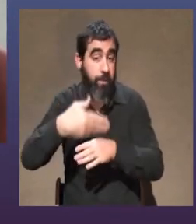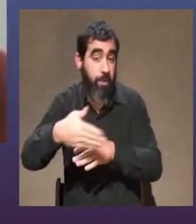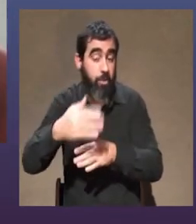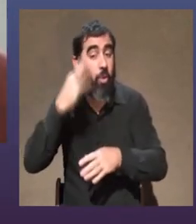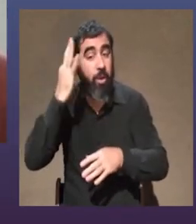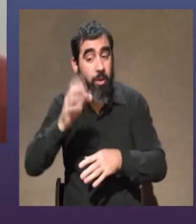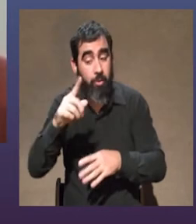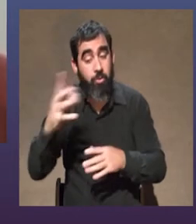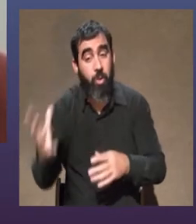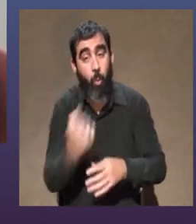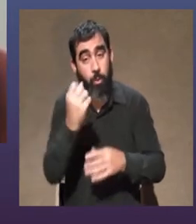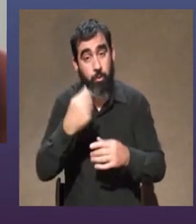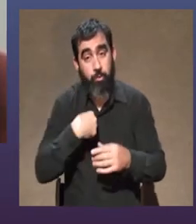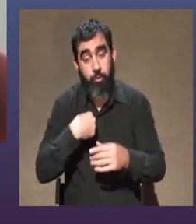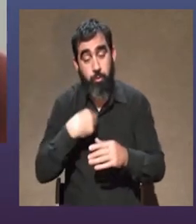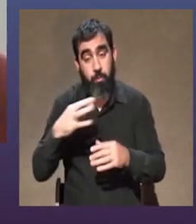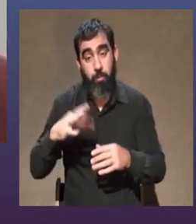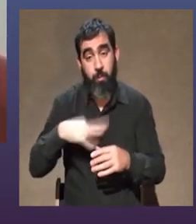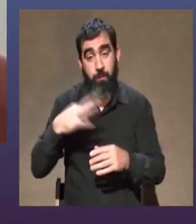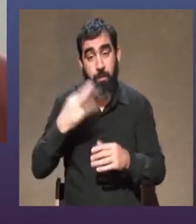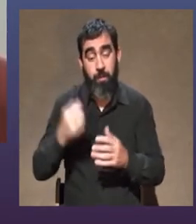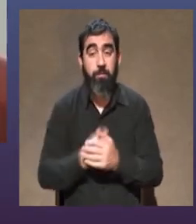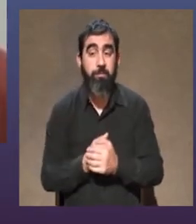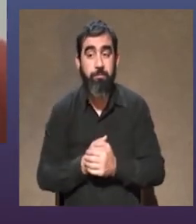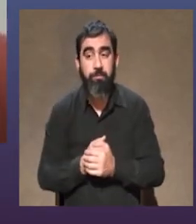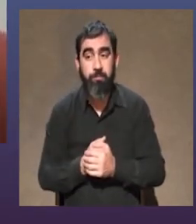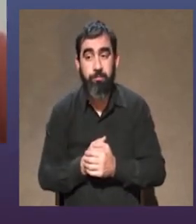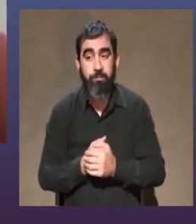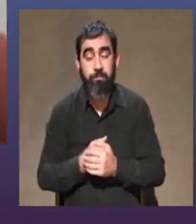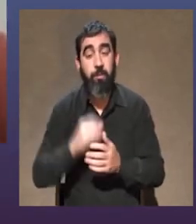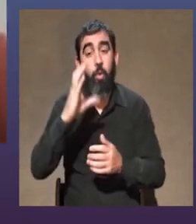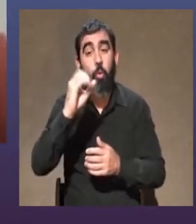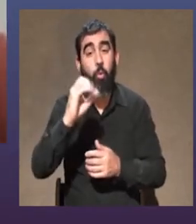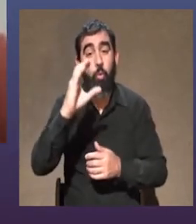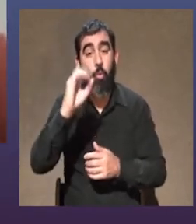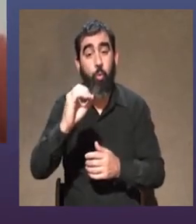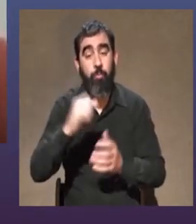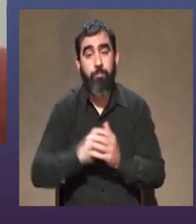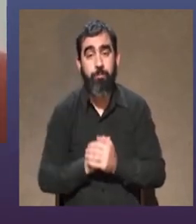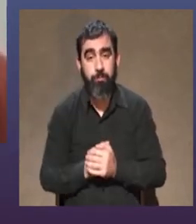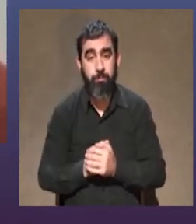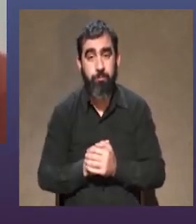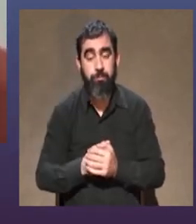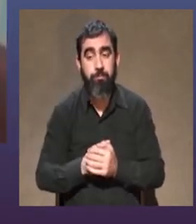creo que es encontré. Bien, no es poco. ¿Leonor?